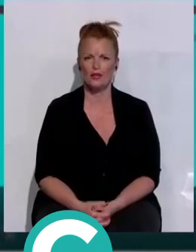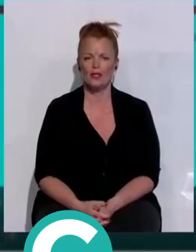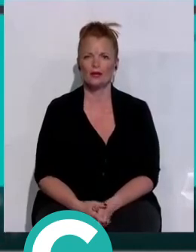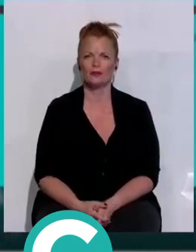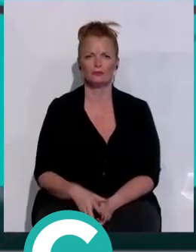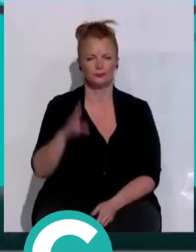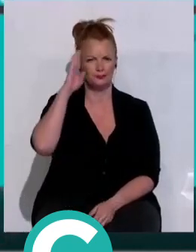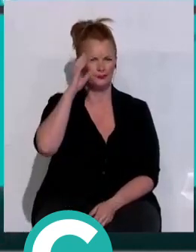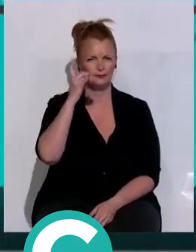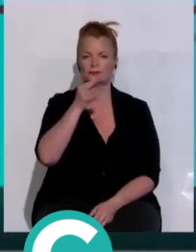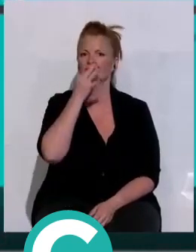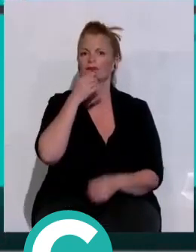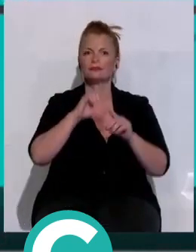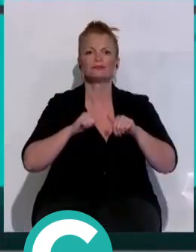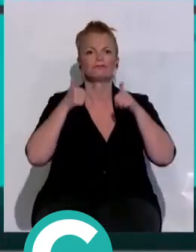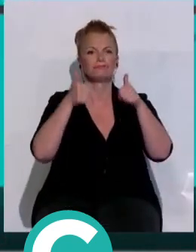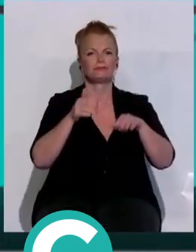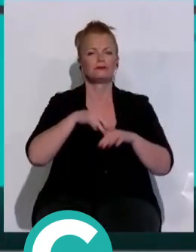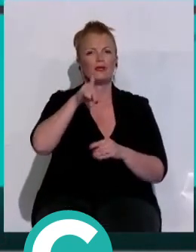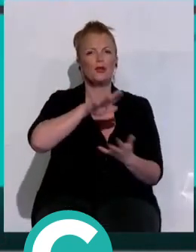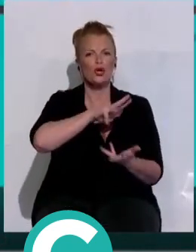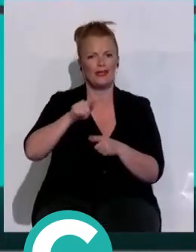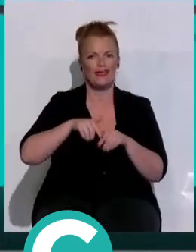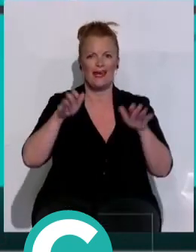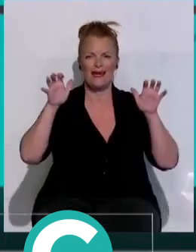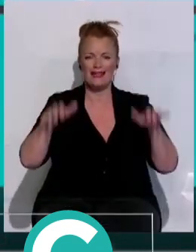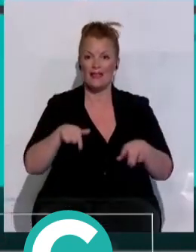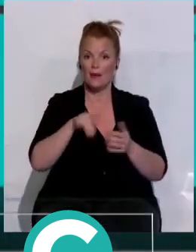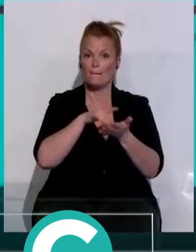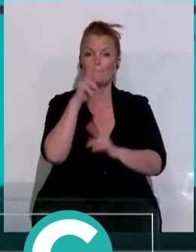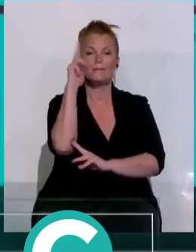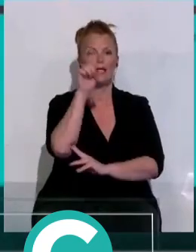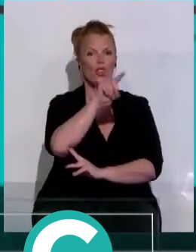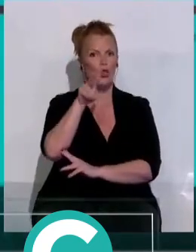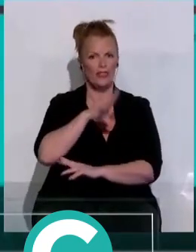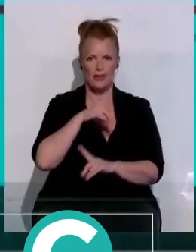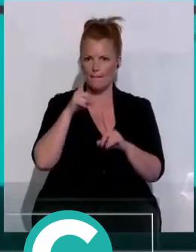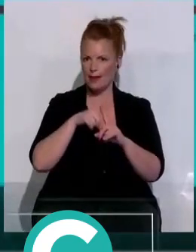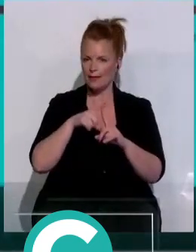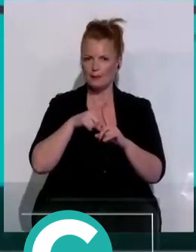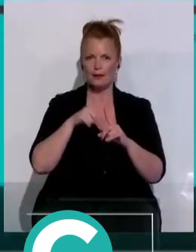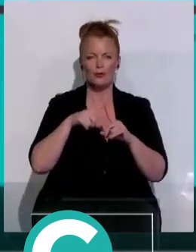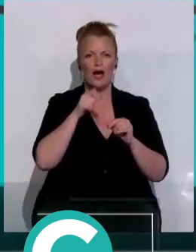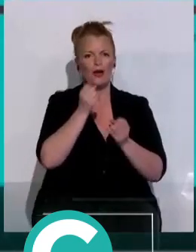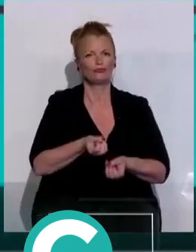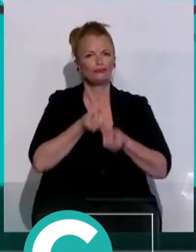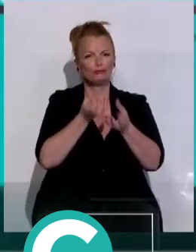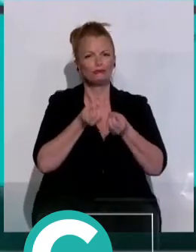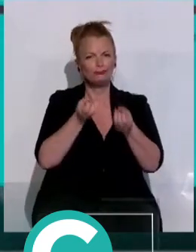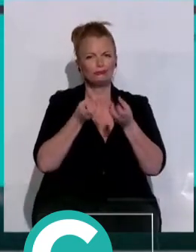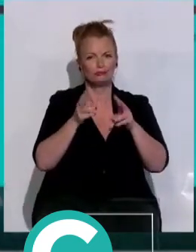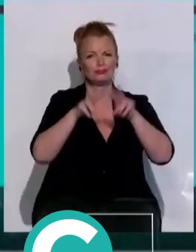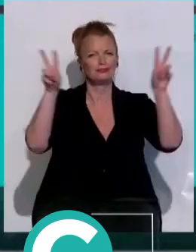Buenas tardes. Arranca la primera edición de Noticias Cádiz en este viernes 12 de mayo. Enseguida ampliamos la información